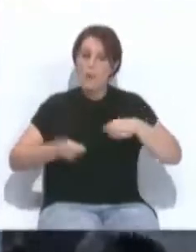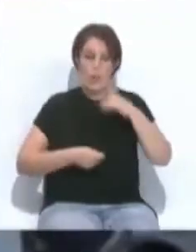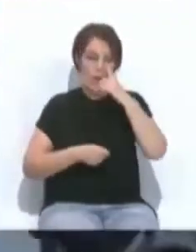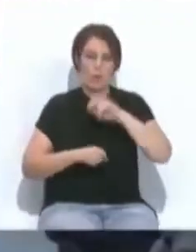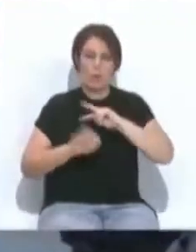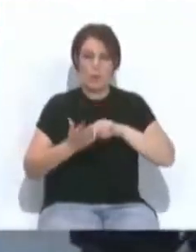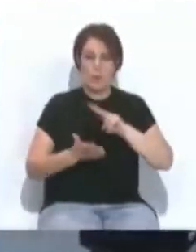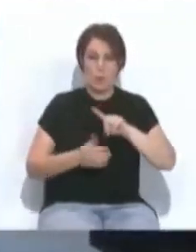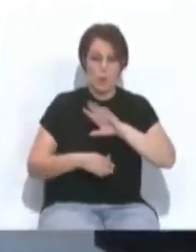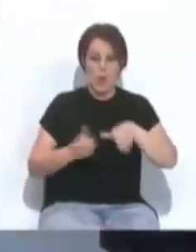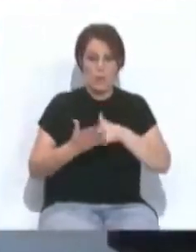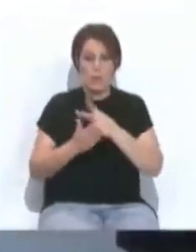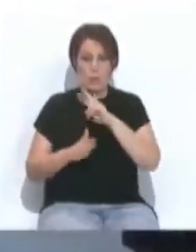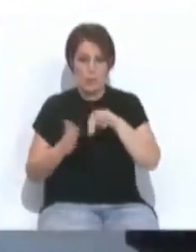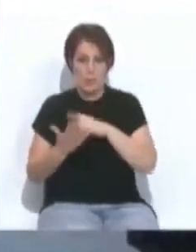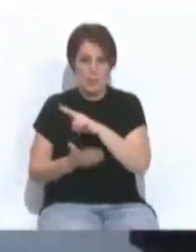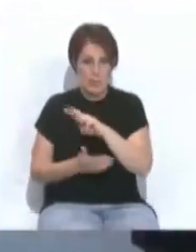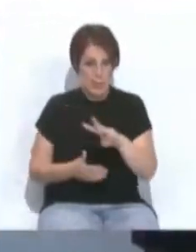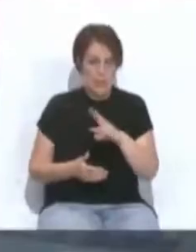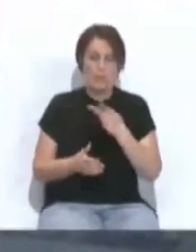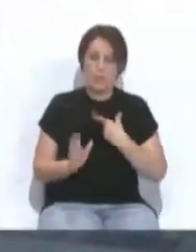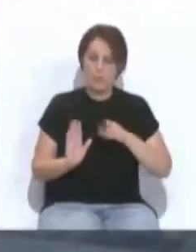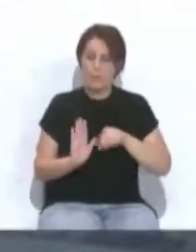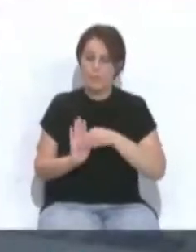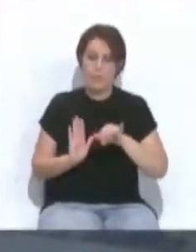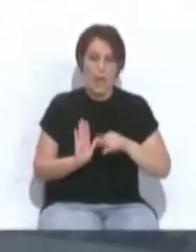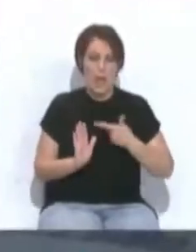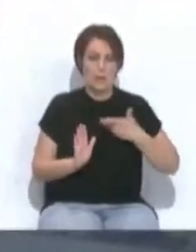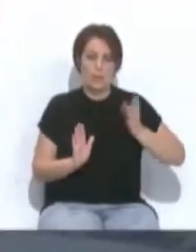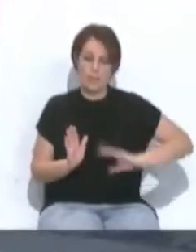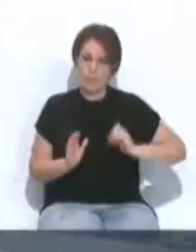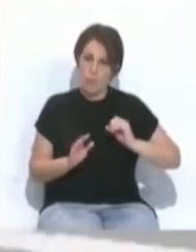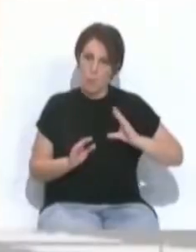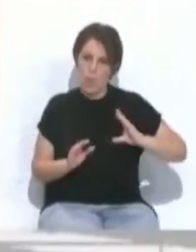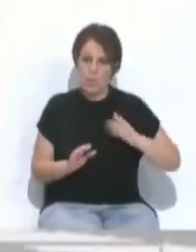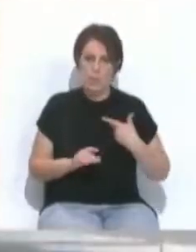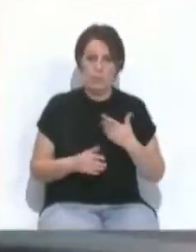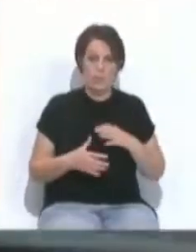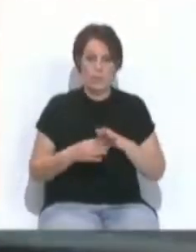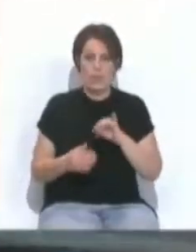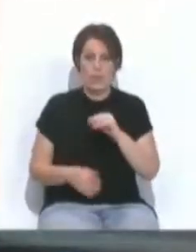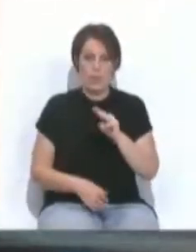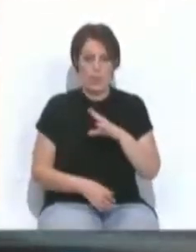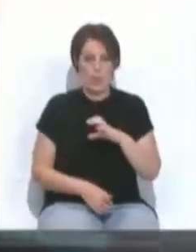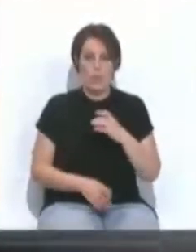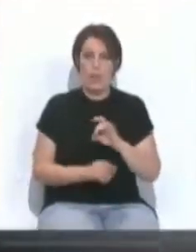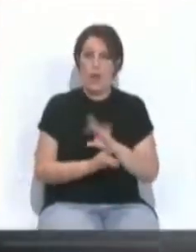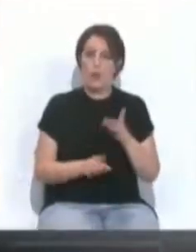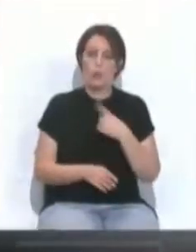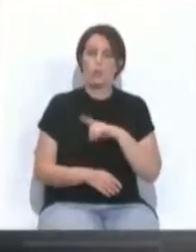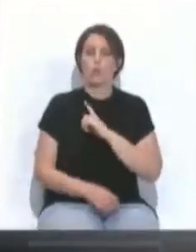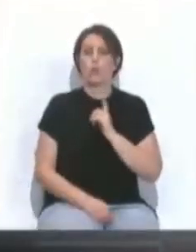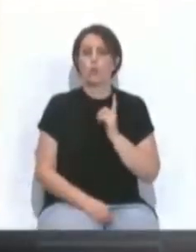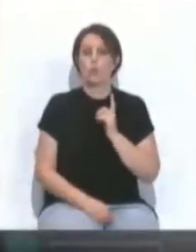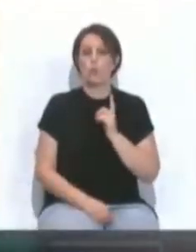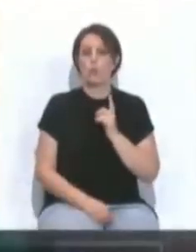años 2021 a 2023 que sí contemplará subida de las nóminas de acuerdo con el IPC. Está claro que hemos tenido